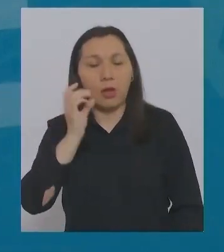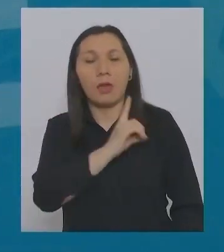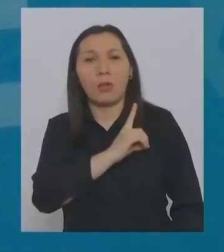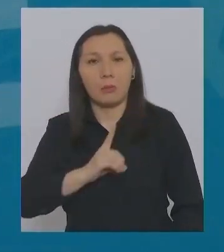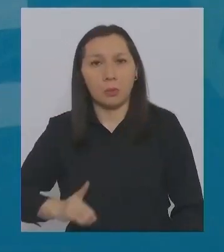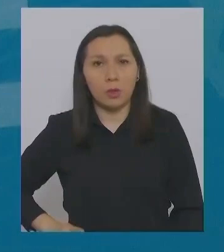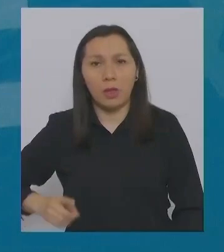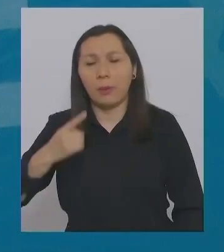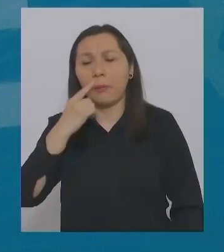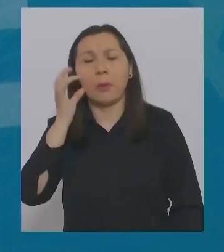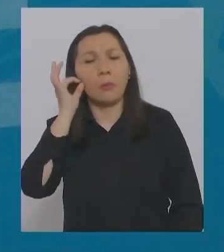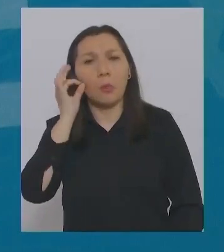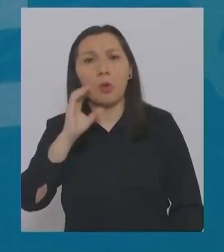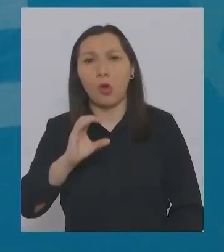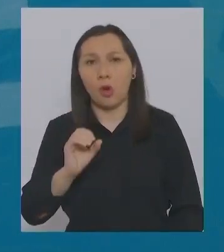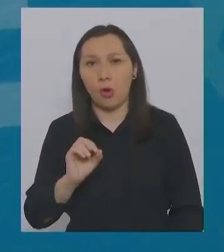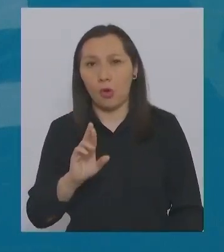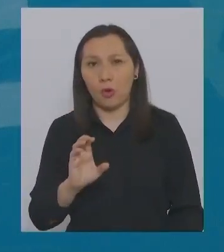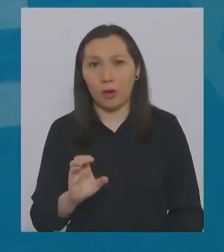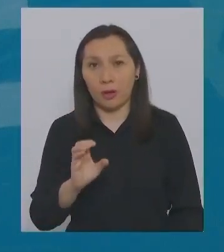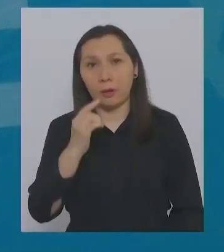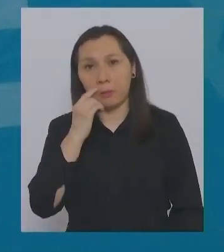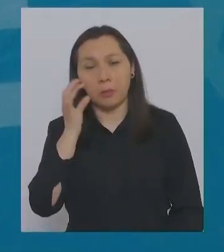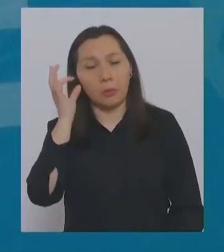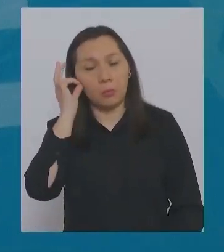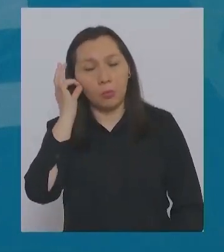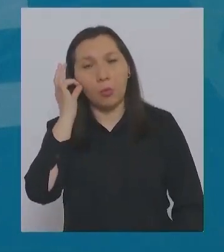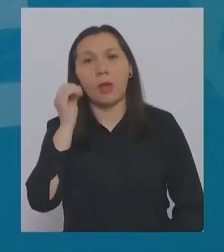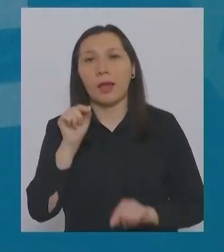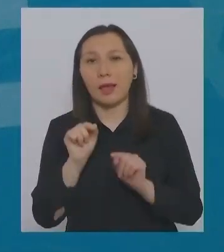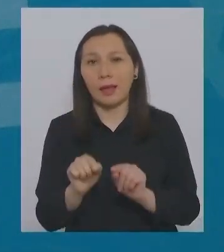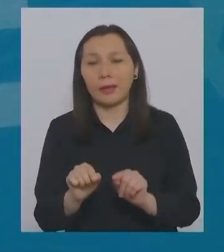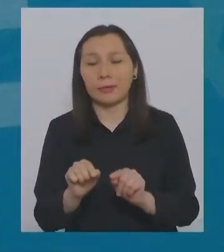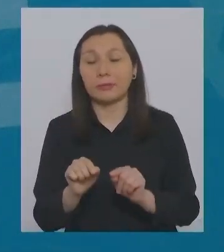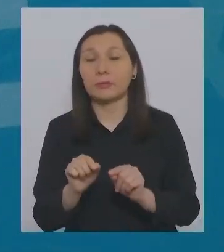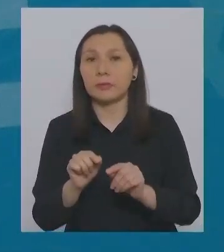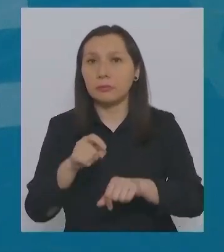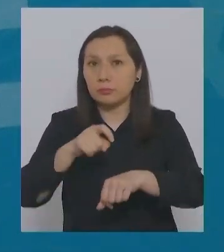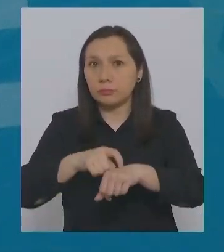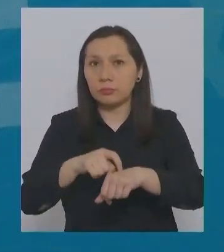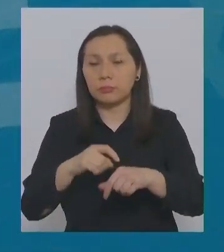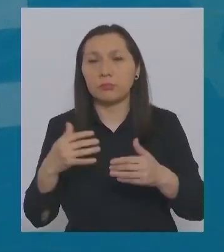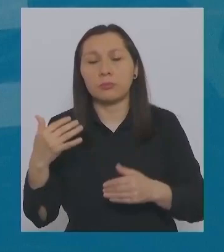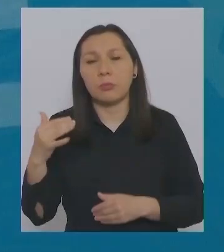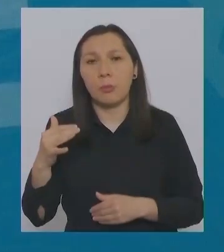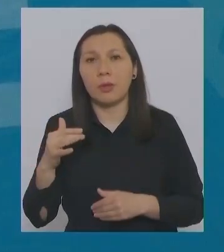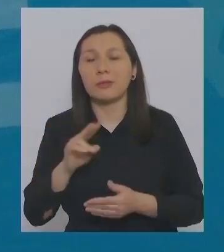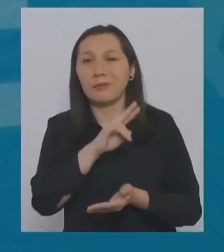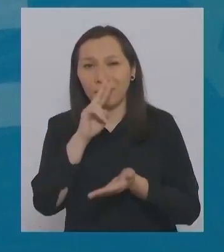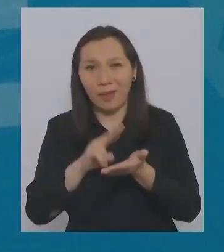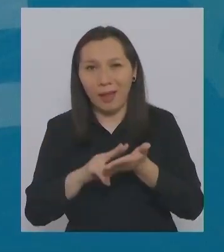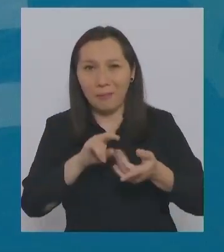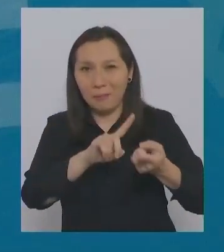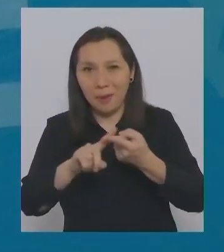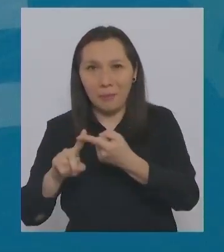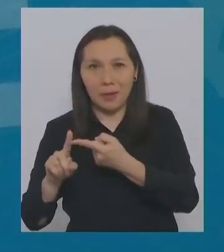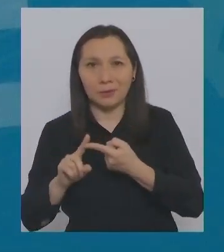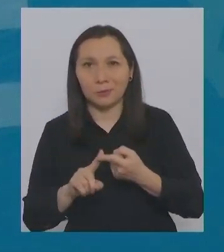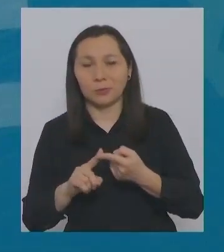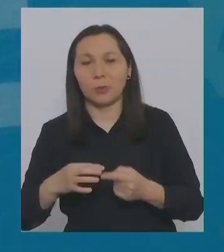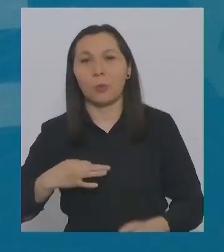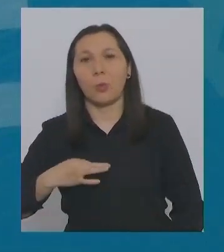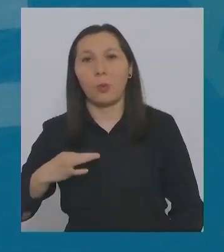diputadas, diputados, consejeras o consejeros regionales. Una instancia de verdadera participación